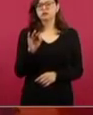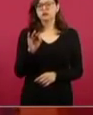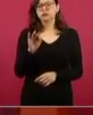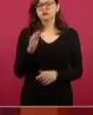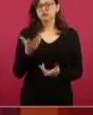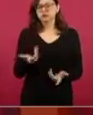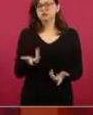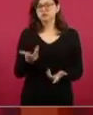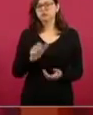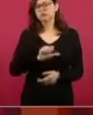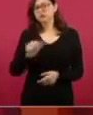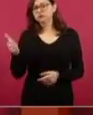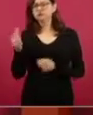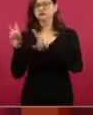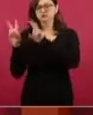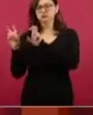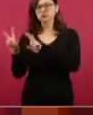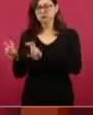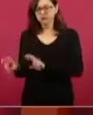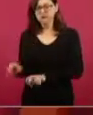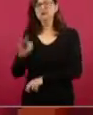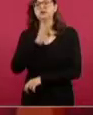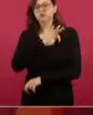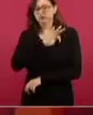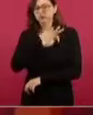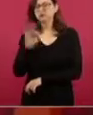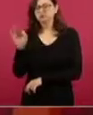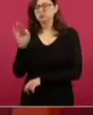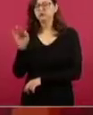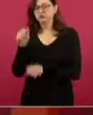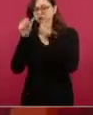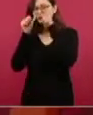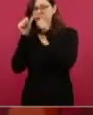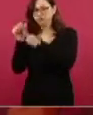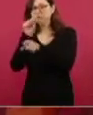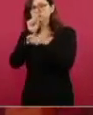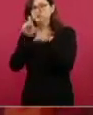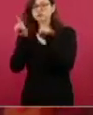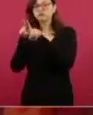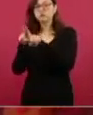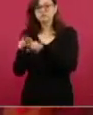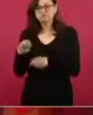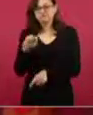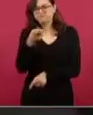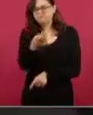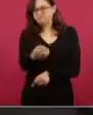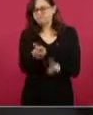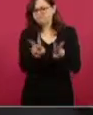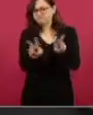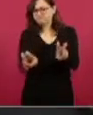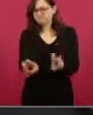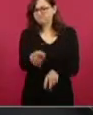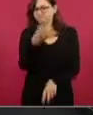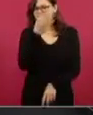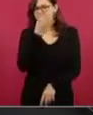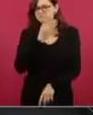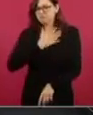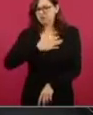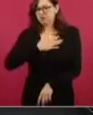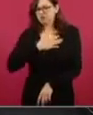información, hasta ahora no tenemos nosotros información en ese sentido